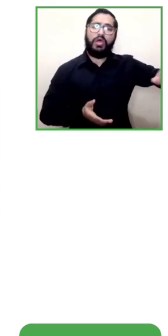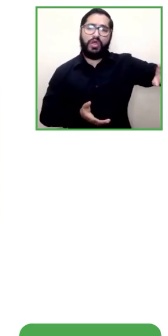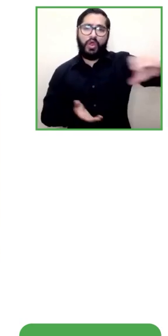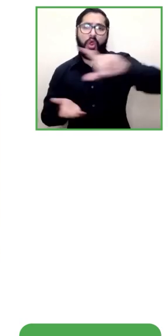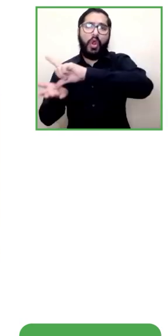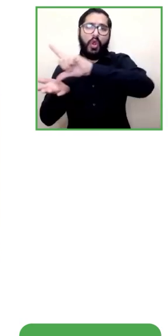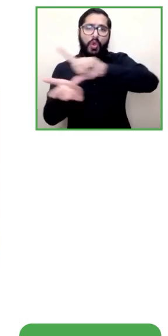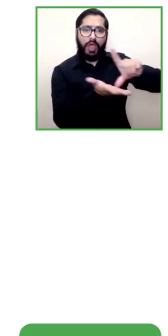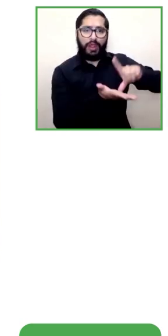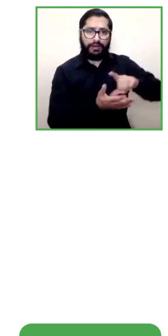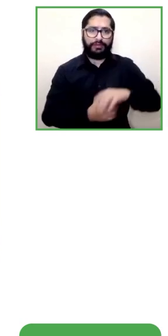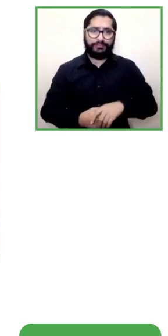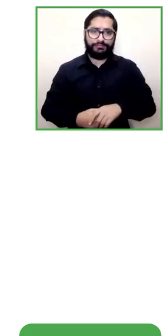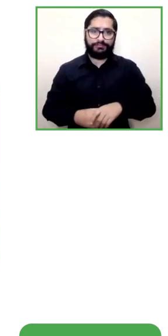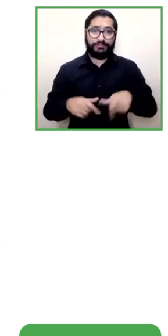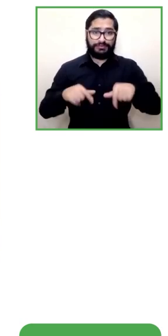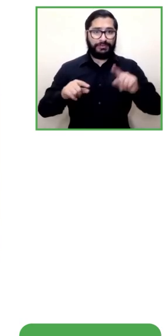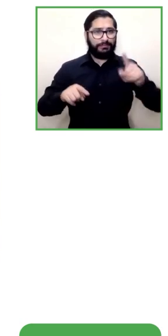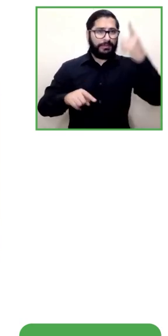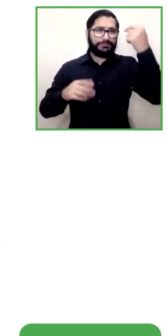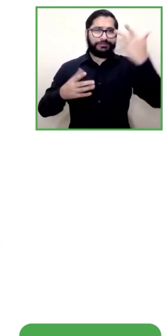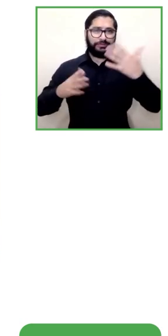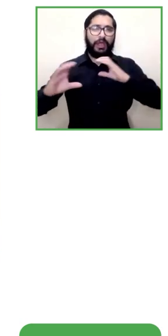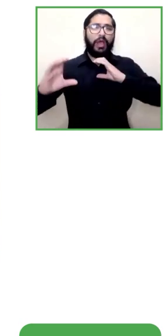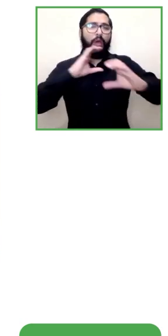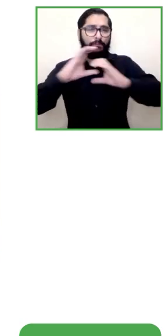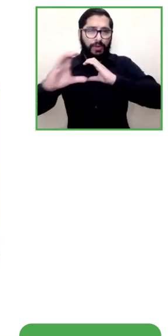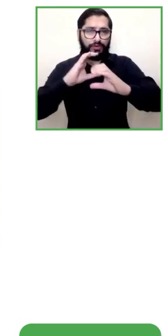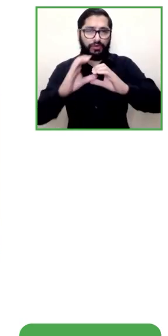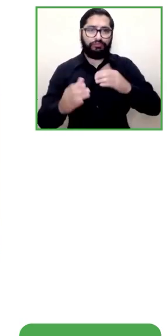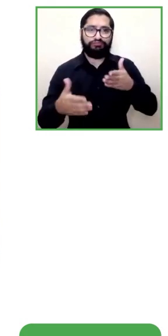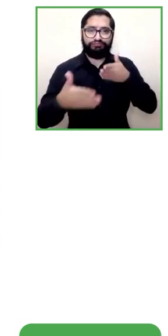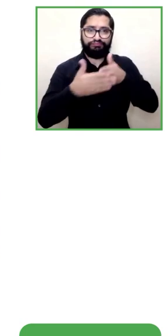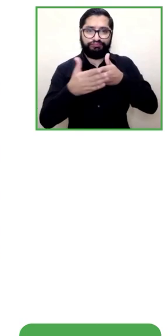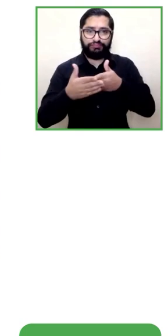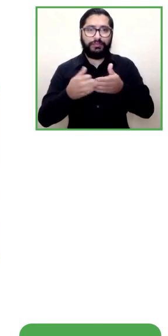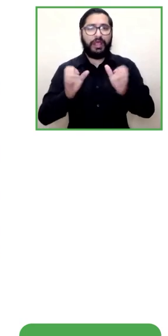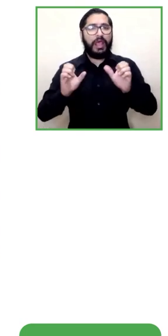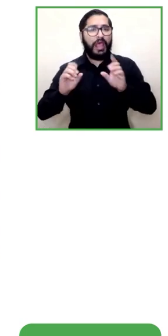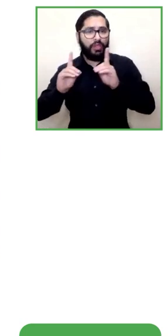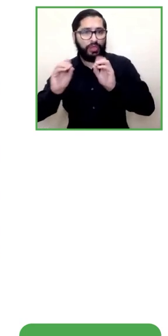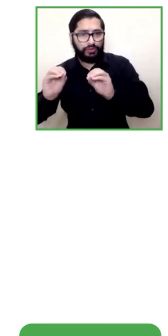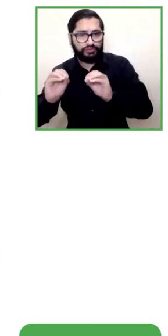transversal a la salud a la educación al trabajo y demás estas son nuestras proyecciones